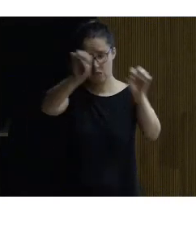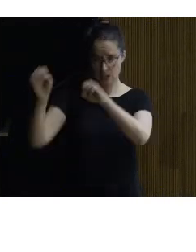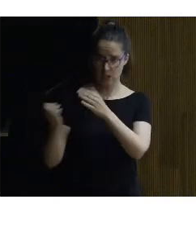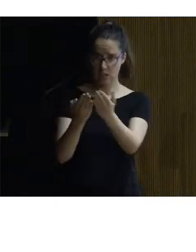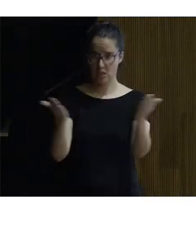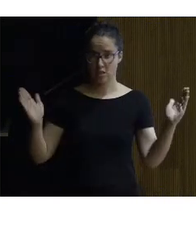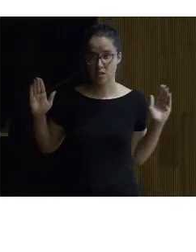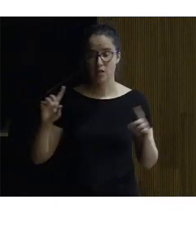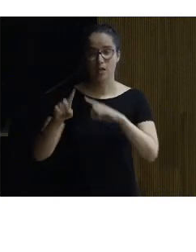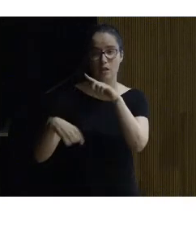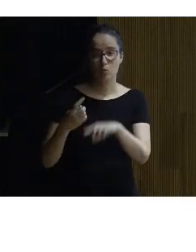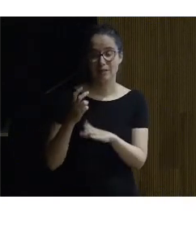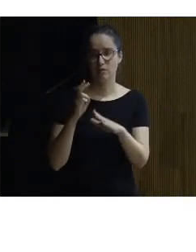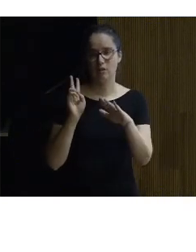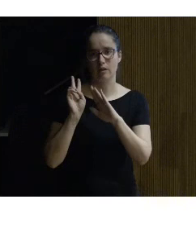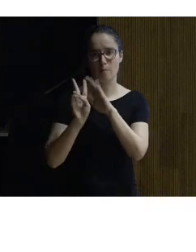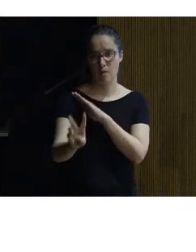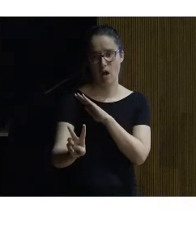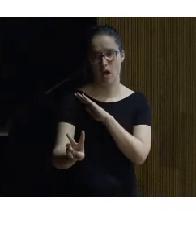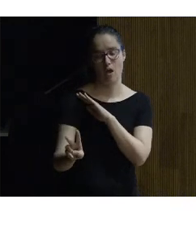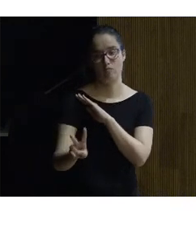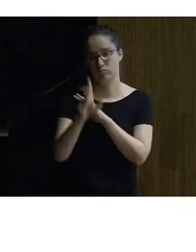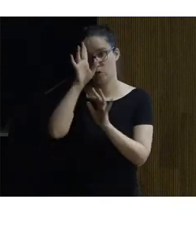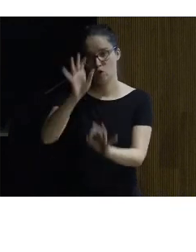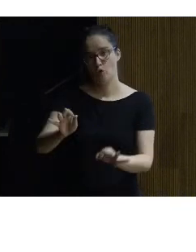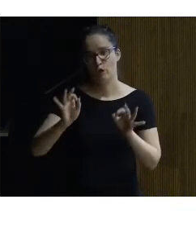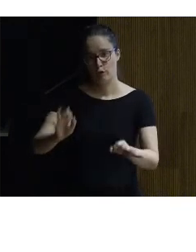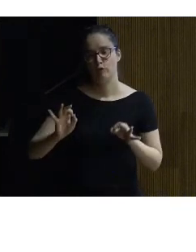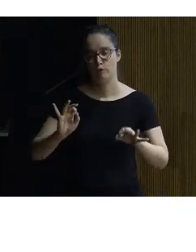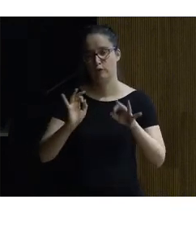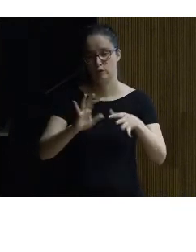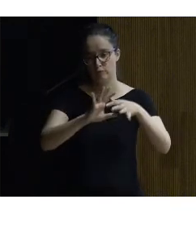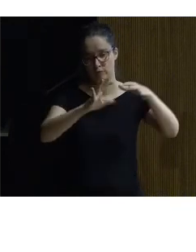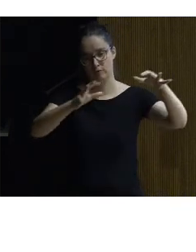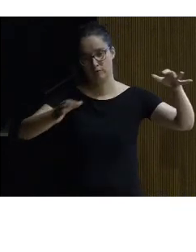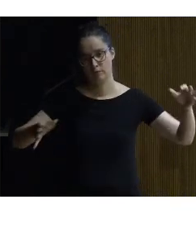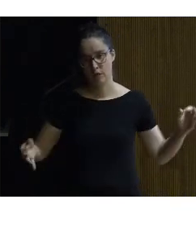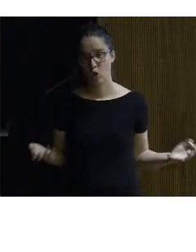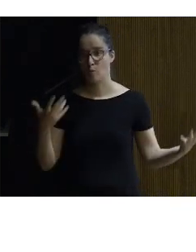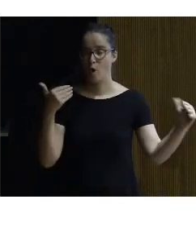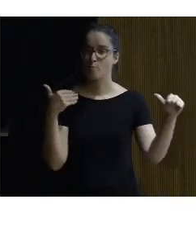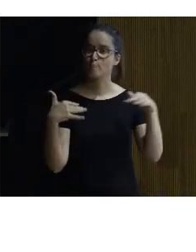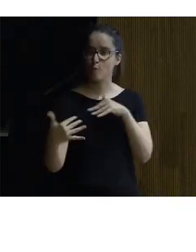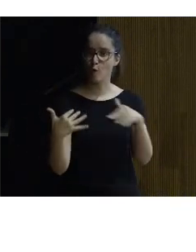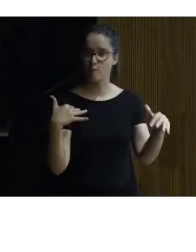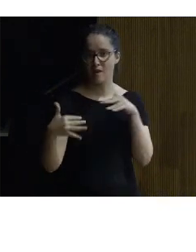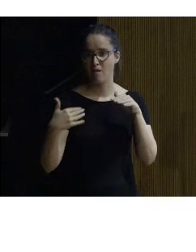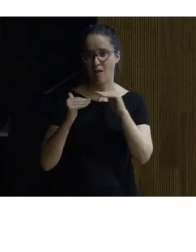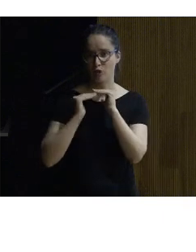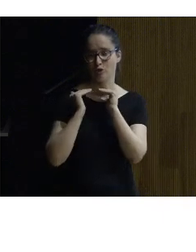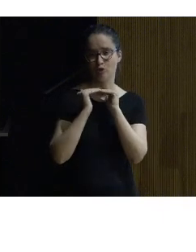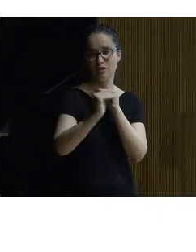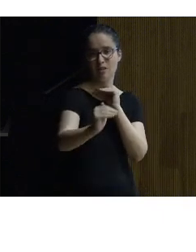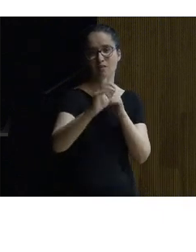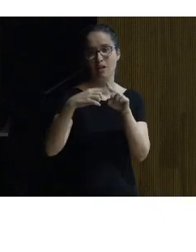y luego el tranvía el tranvía lógicamente es el que vertebra el que cose el que da movilidad sostenible